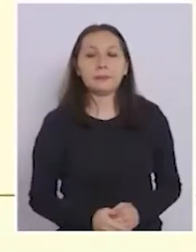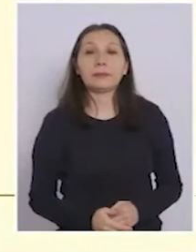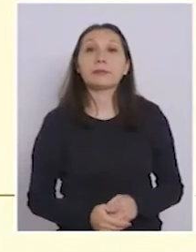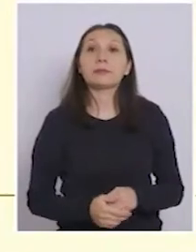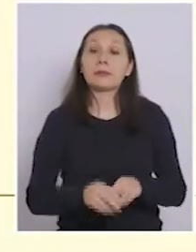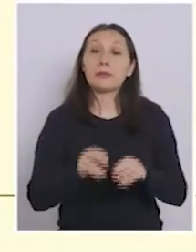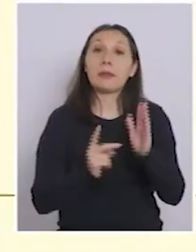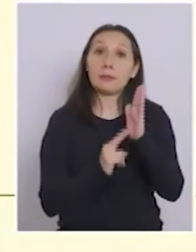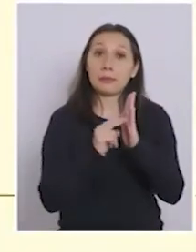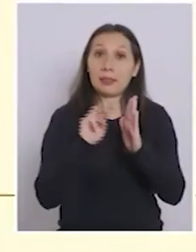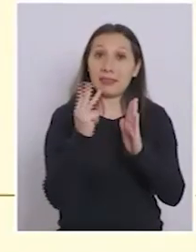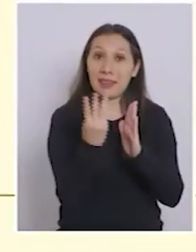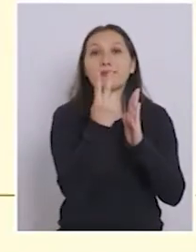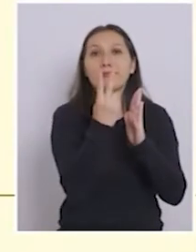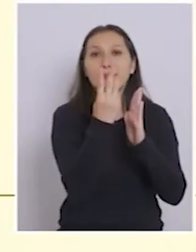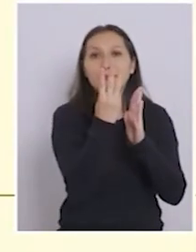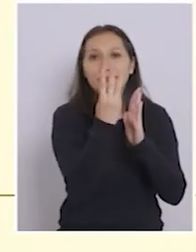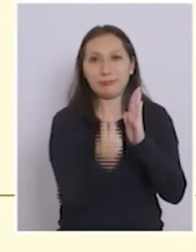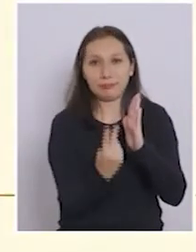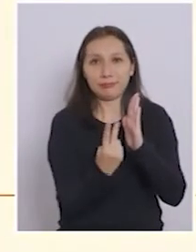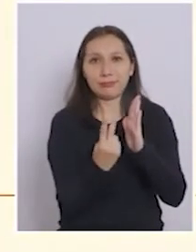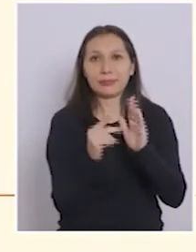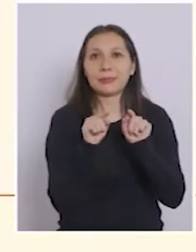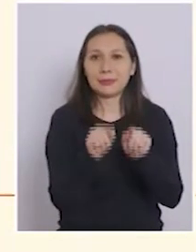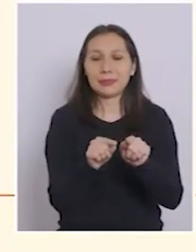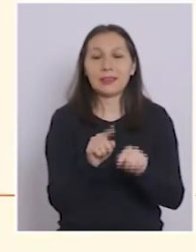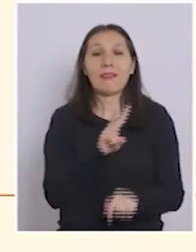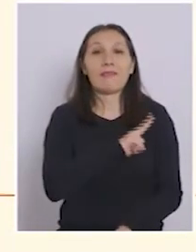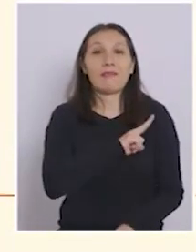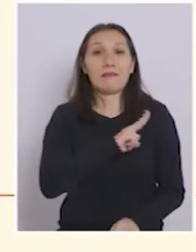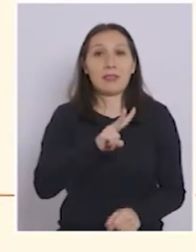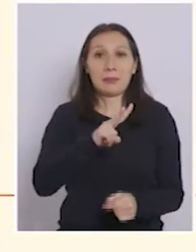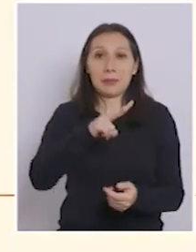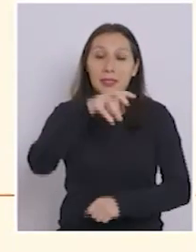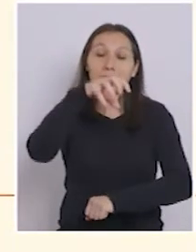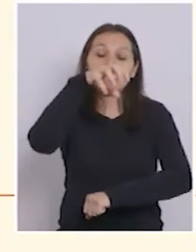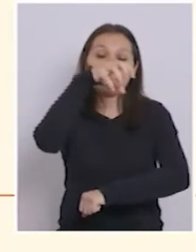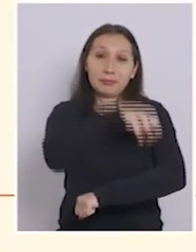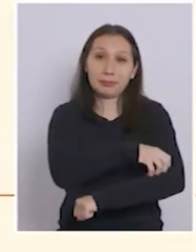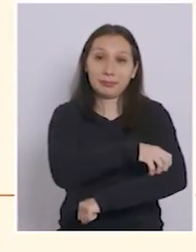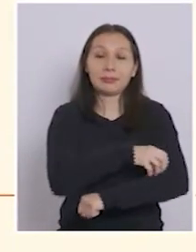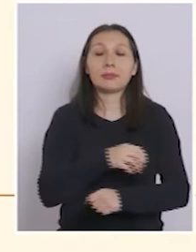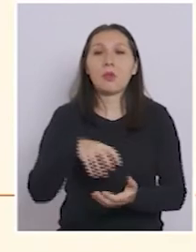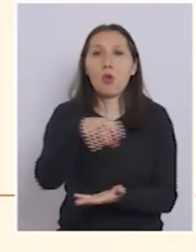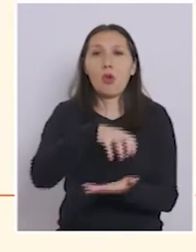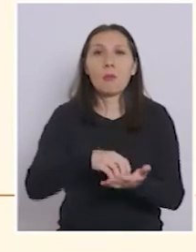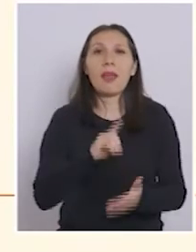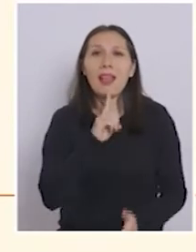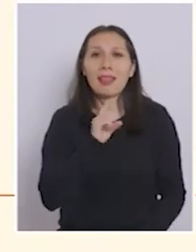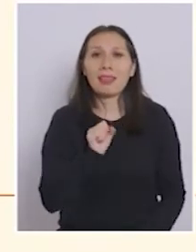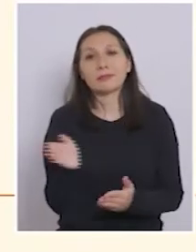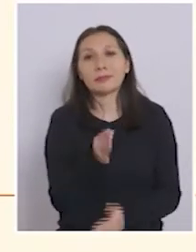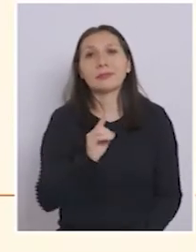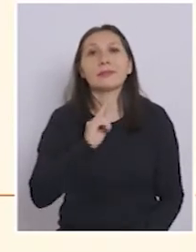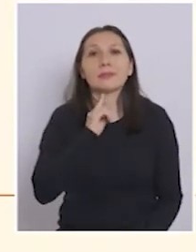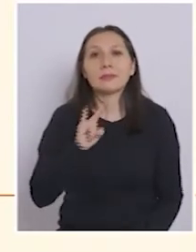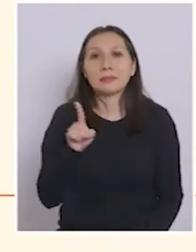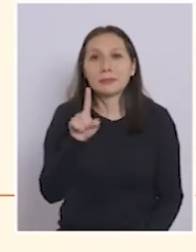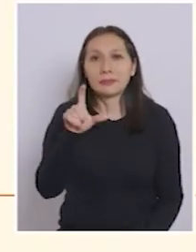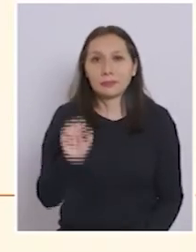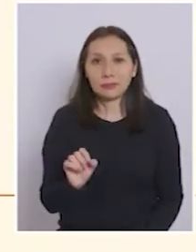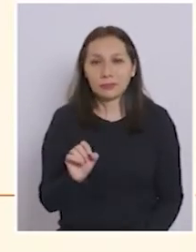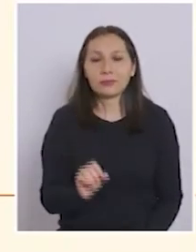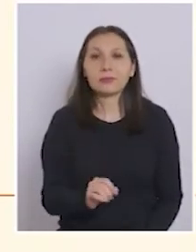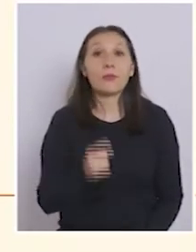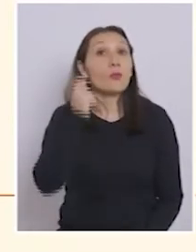preparación a transición. En la región de Valparaíso, las comunas de El Tabo y El Quisco. En la región